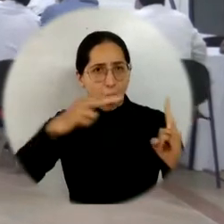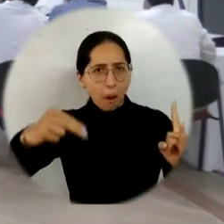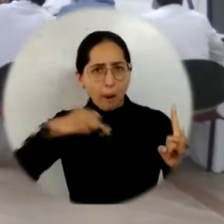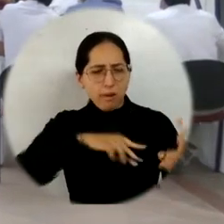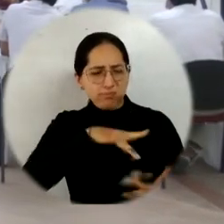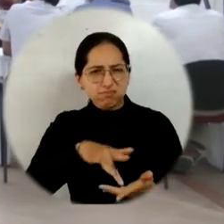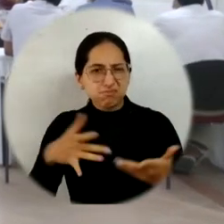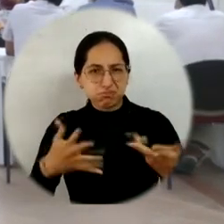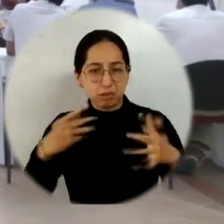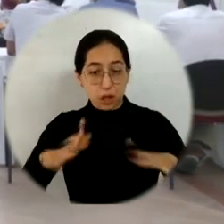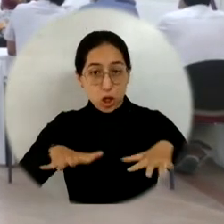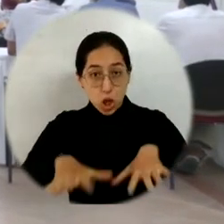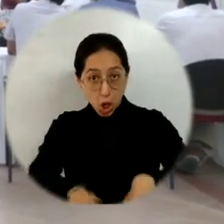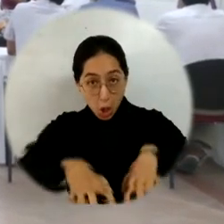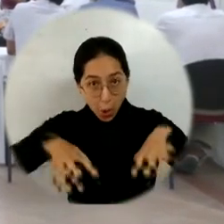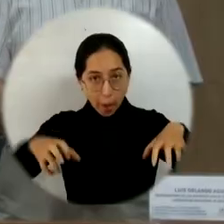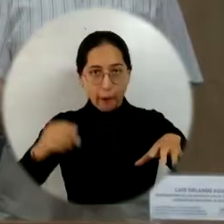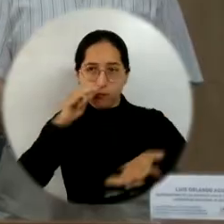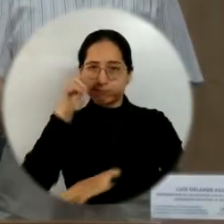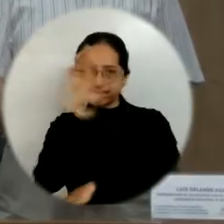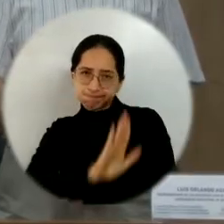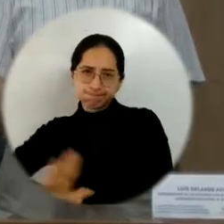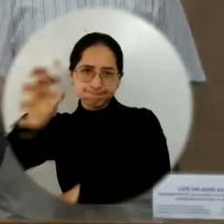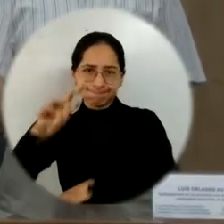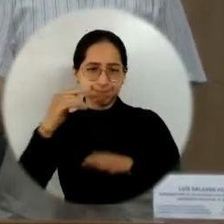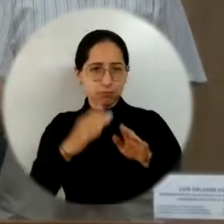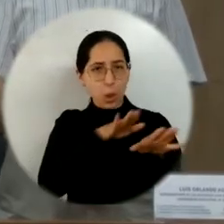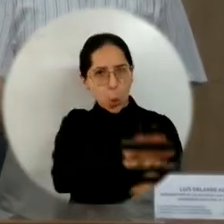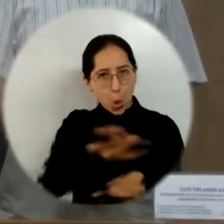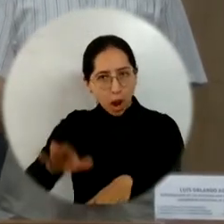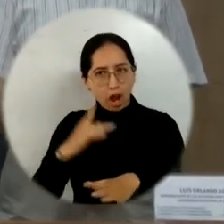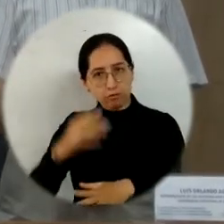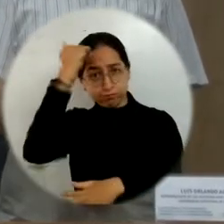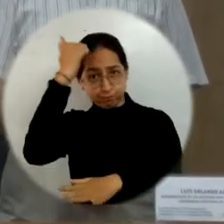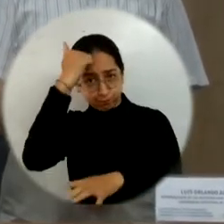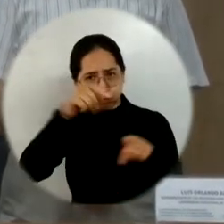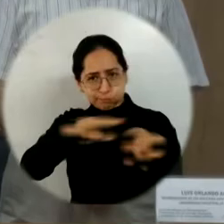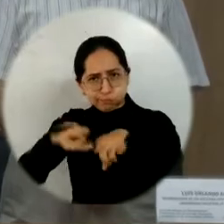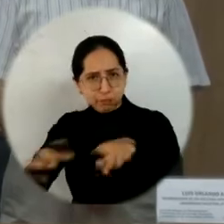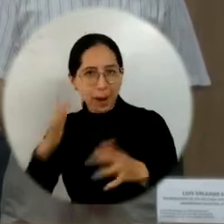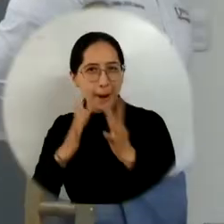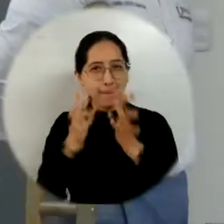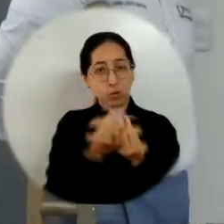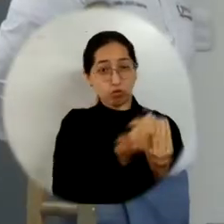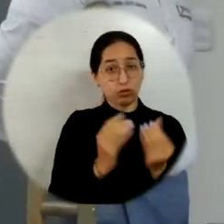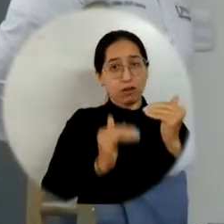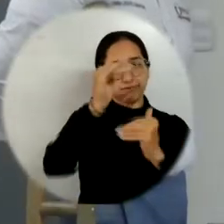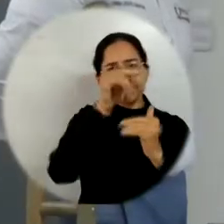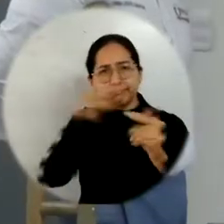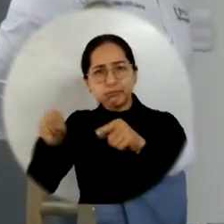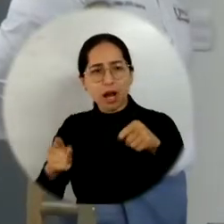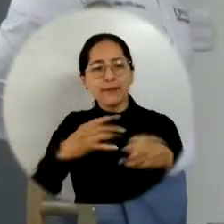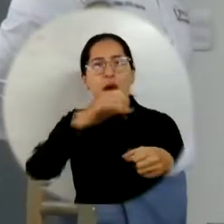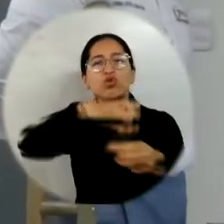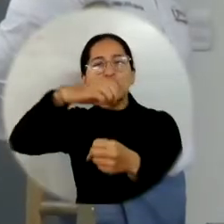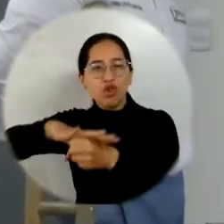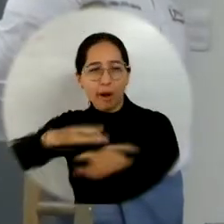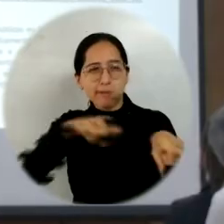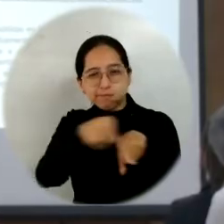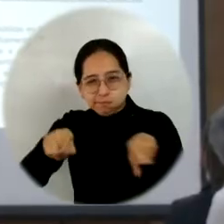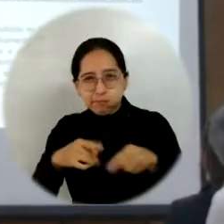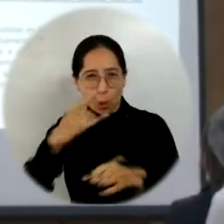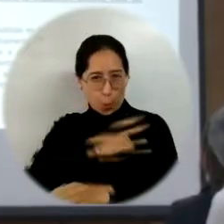En la Universidad del Magdalena se desarrolló la Asamblea Nacional de Representantes Profesorales ante los Consejos Superiores y Académicos de las